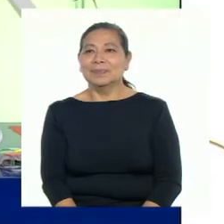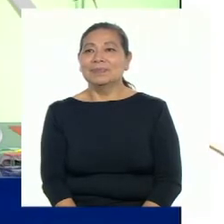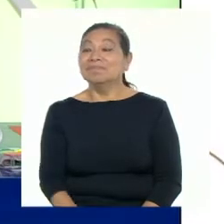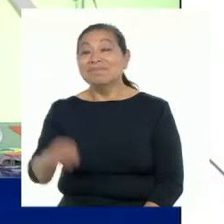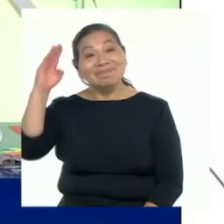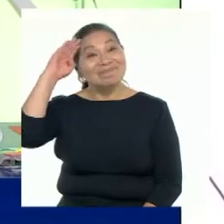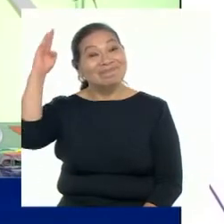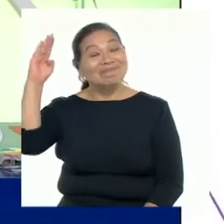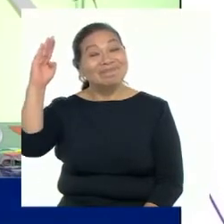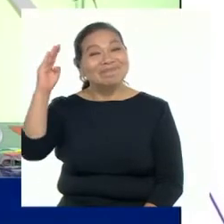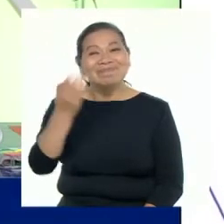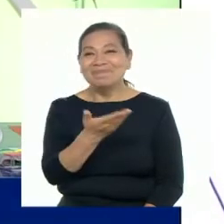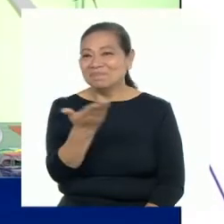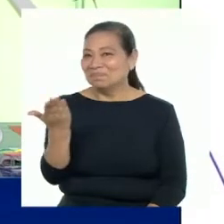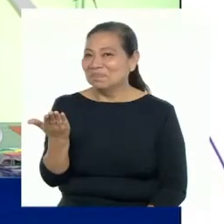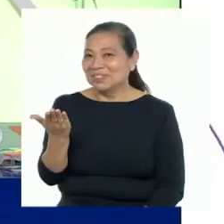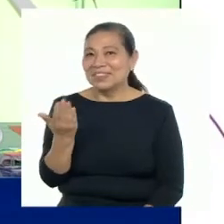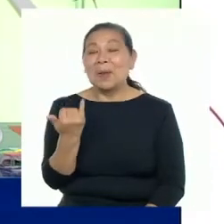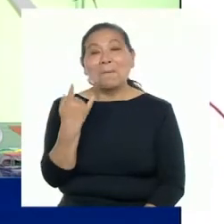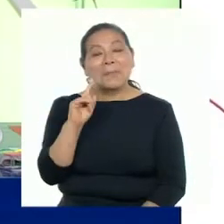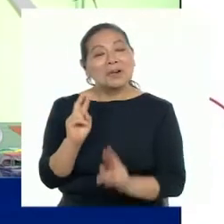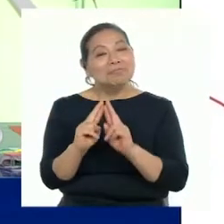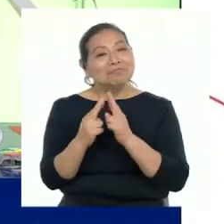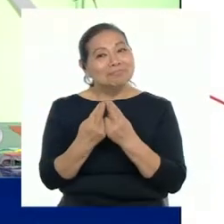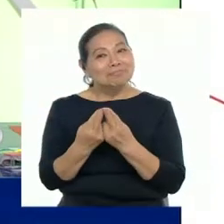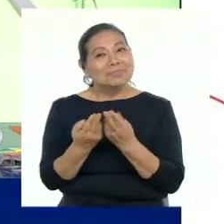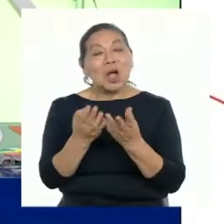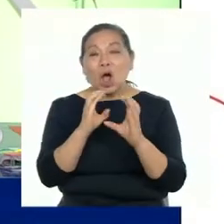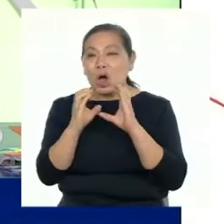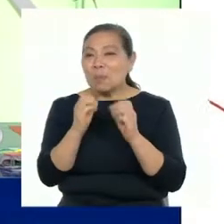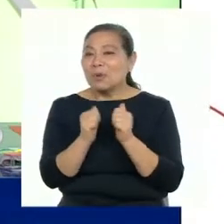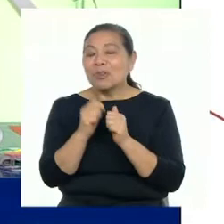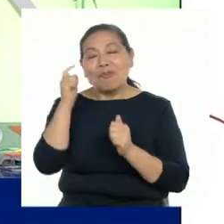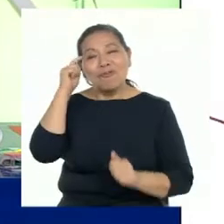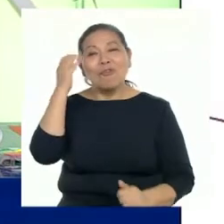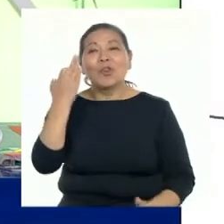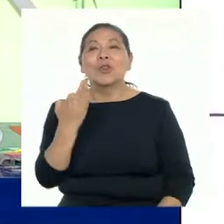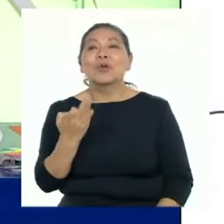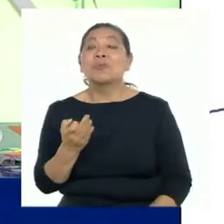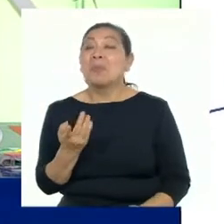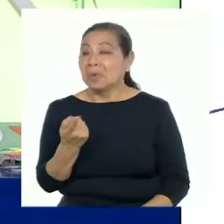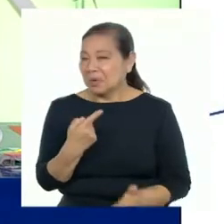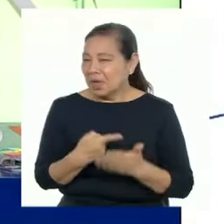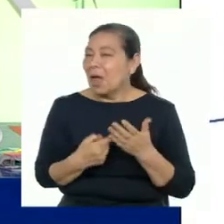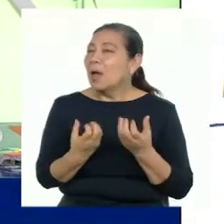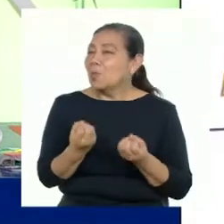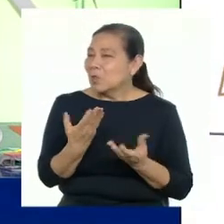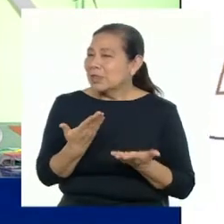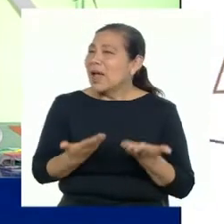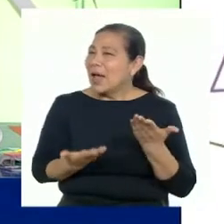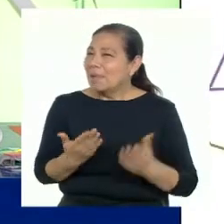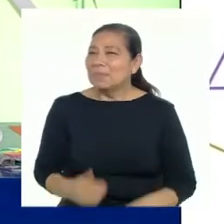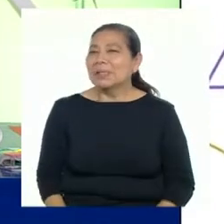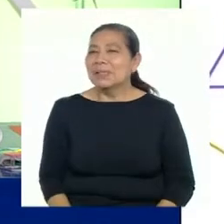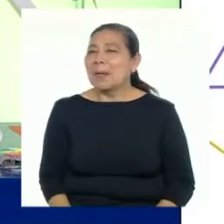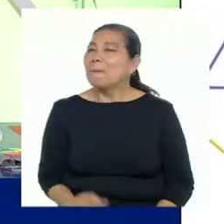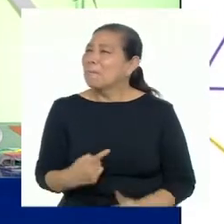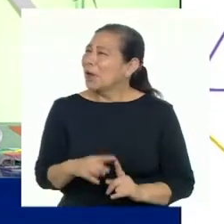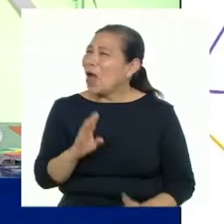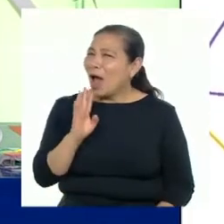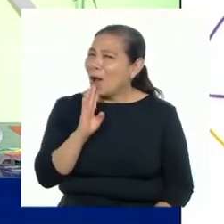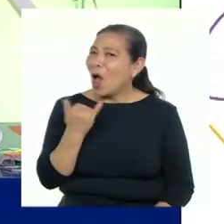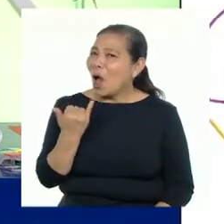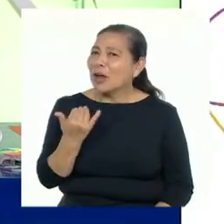¡Hola, chicas y chicos! Es muy chévere estar reunidos acá para conversar sobre el futuro. Es algo en lo que muchas veces pensamos, pero no hablamos.